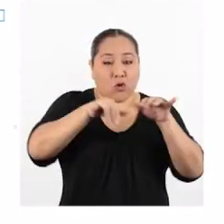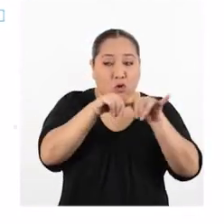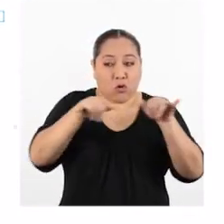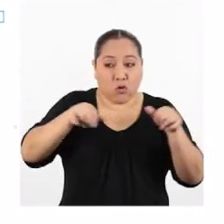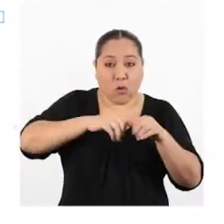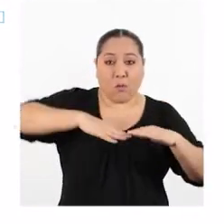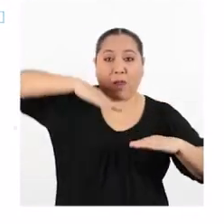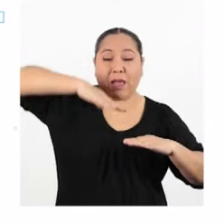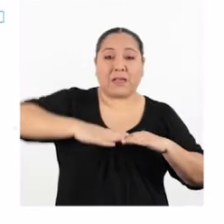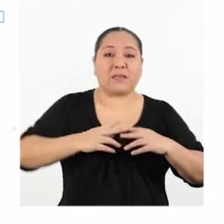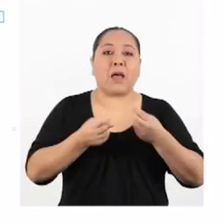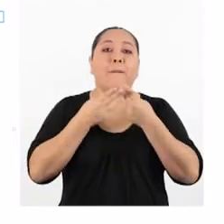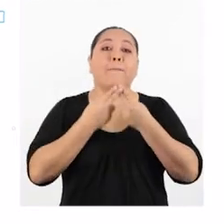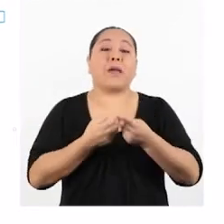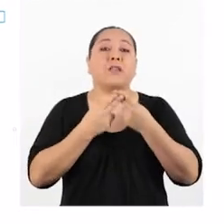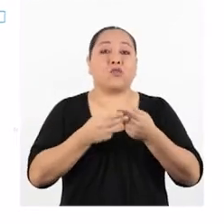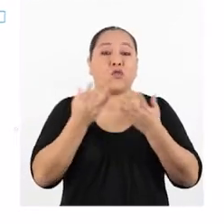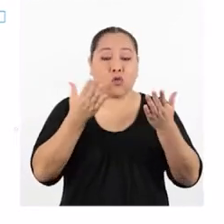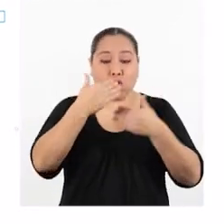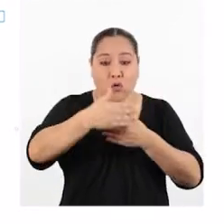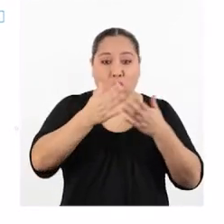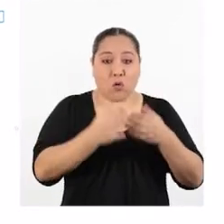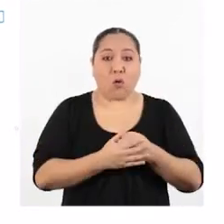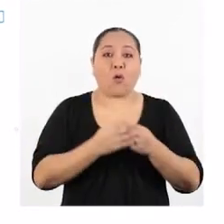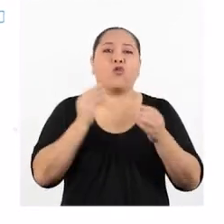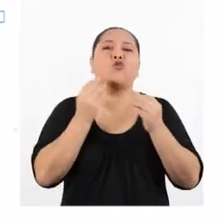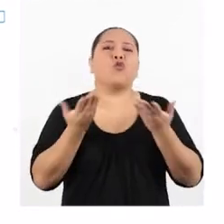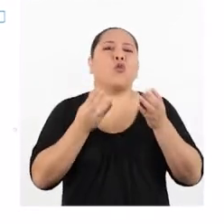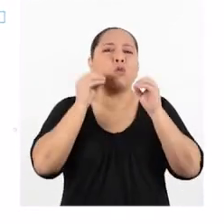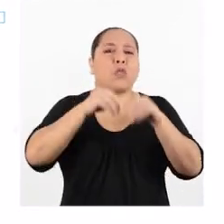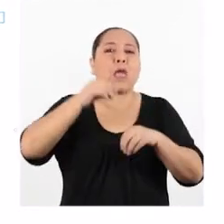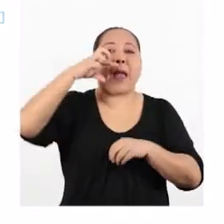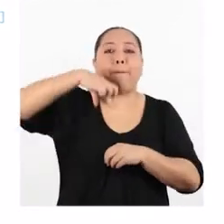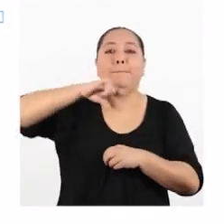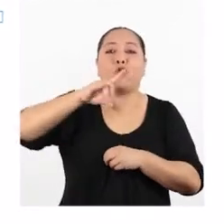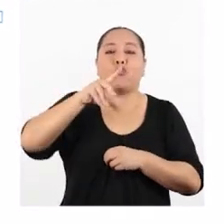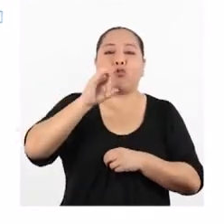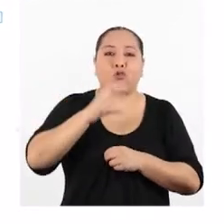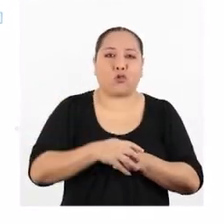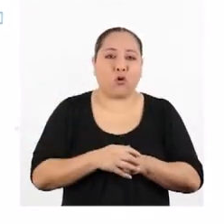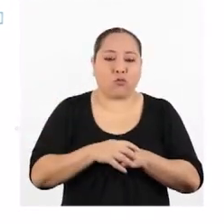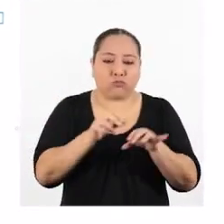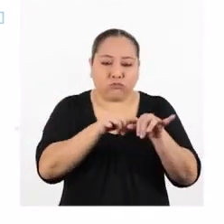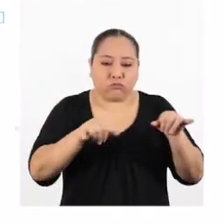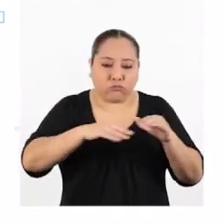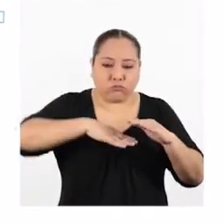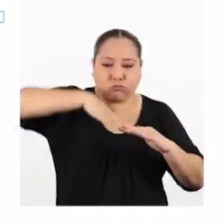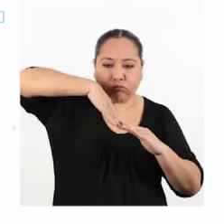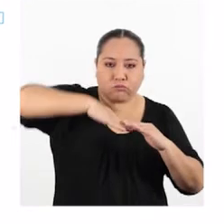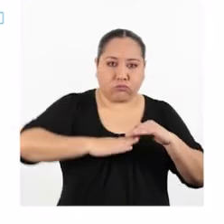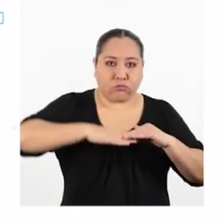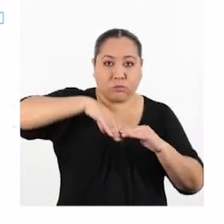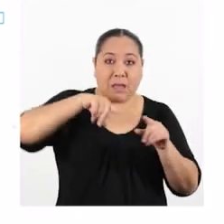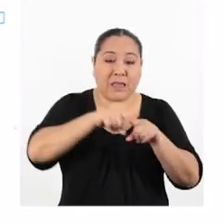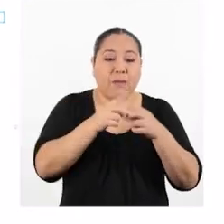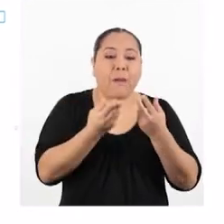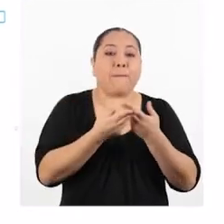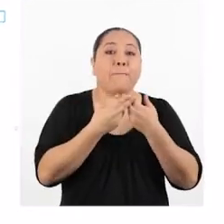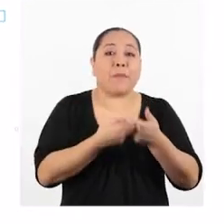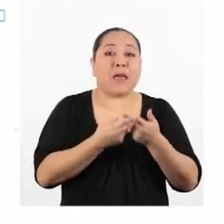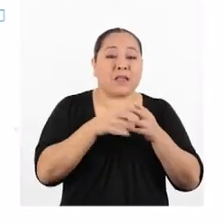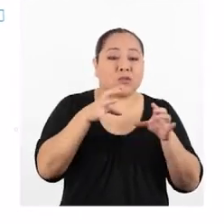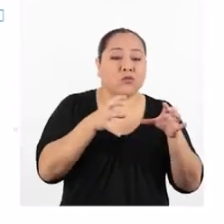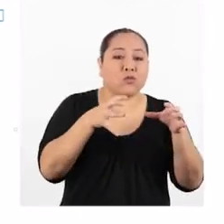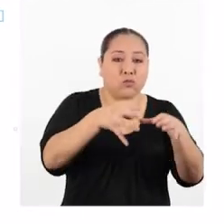la masa del cuerpo, la posición del fulcro, la longitud y masa de la palanca y la masa y posición de la